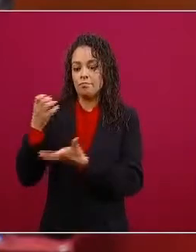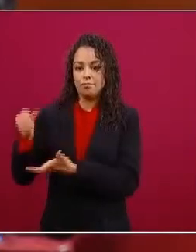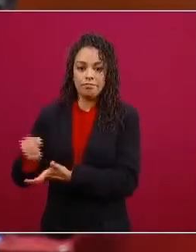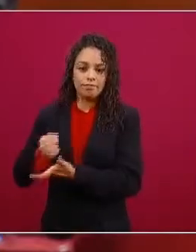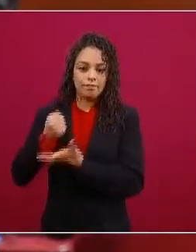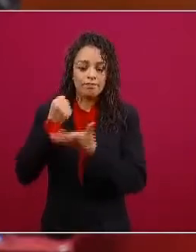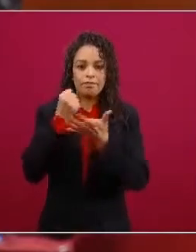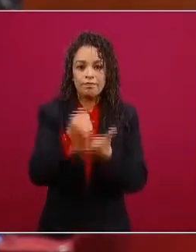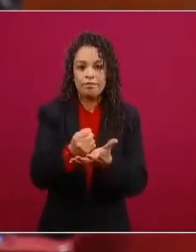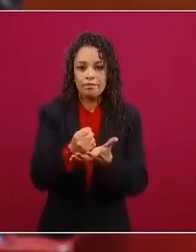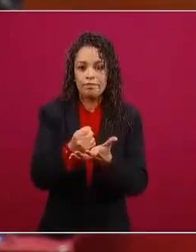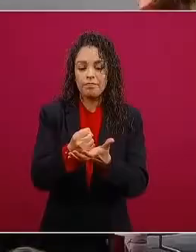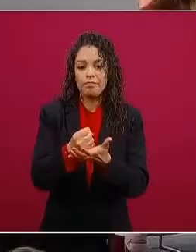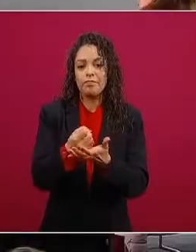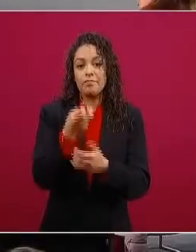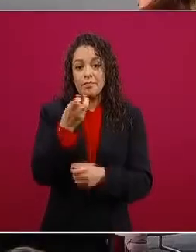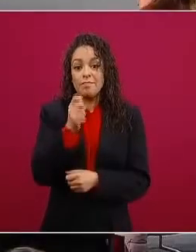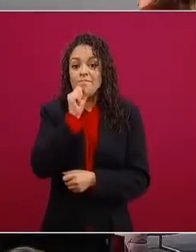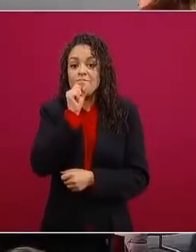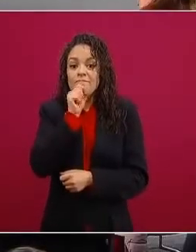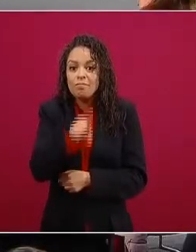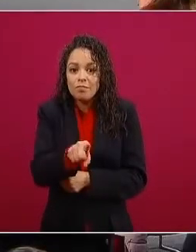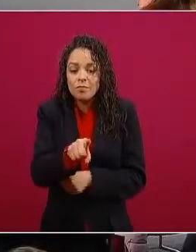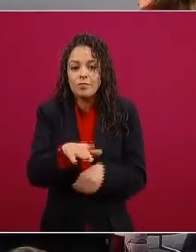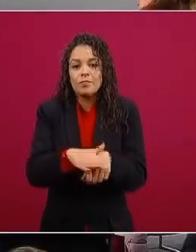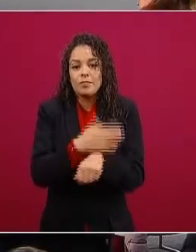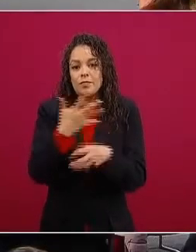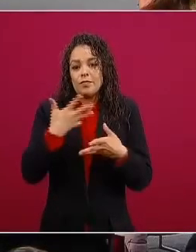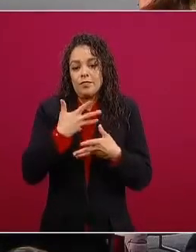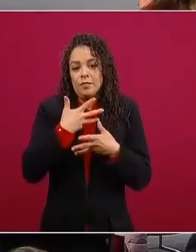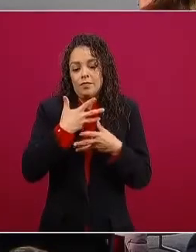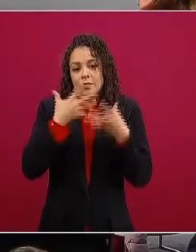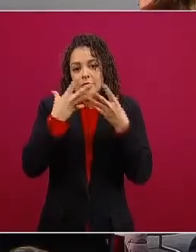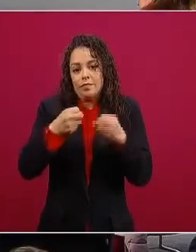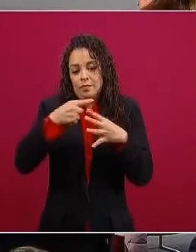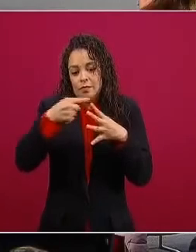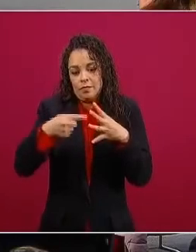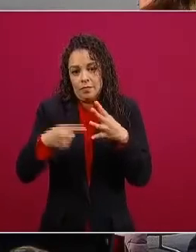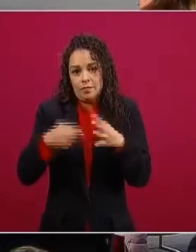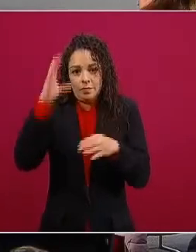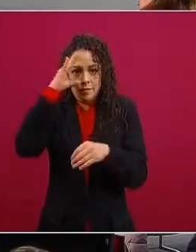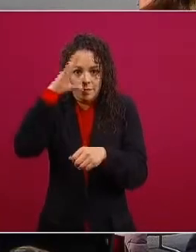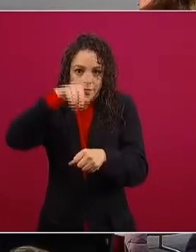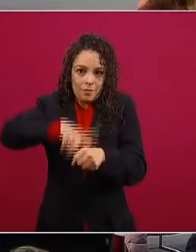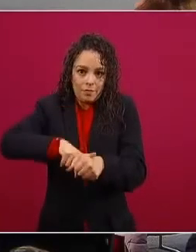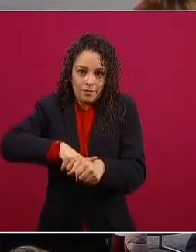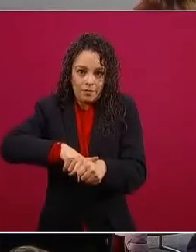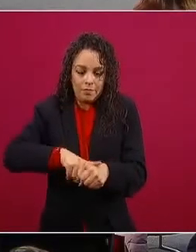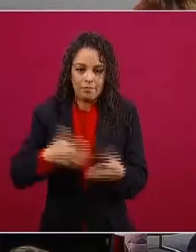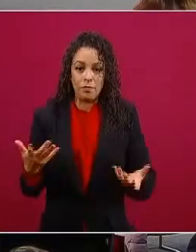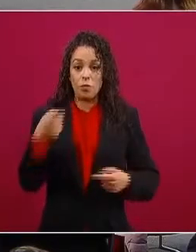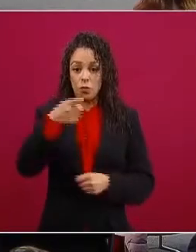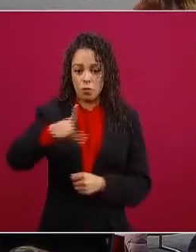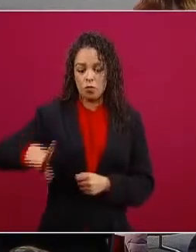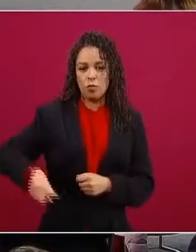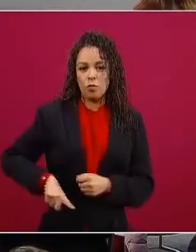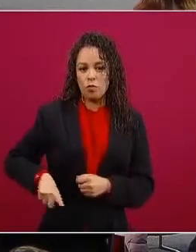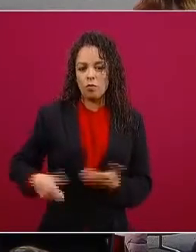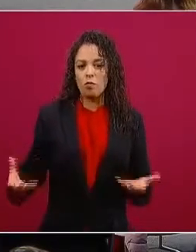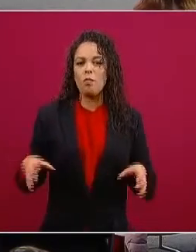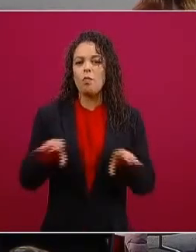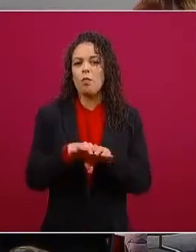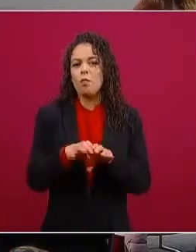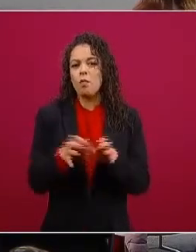país señor presidente quisiera que me pudiera decir qué está haciendo su gobierno con respecto a esto